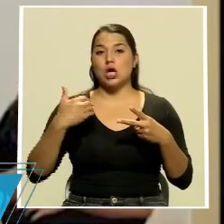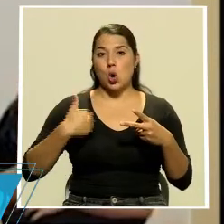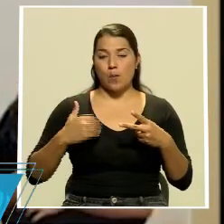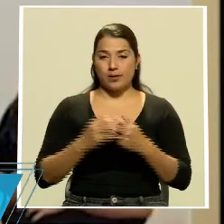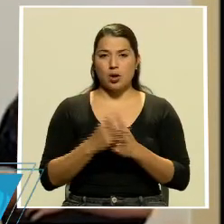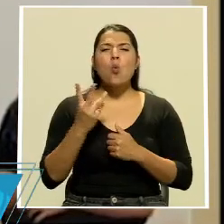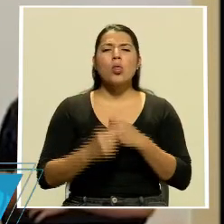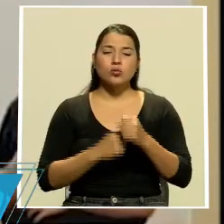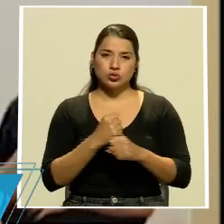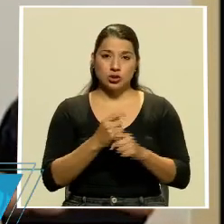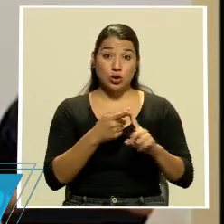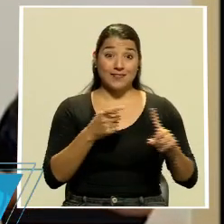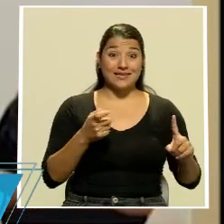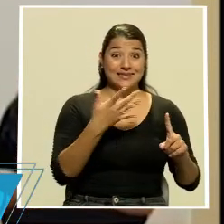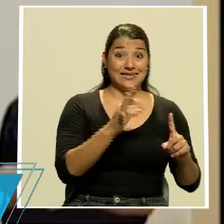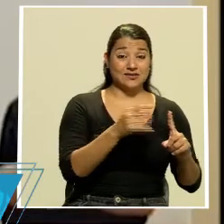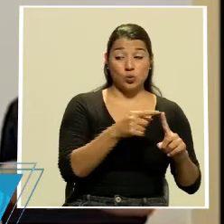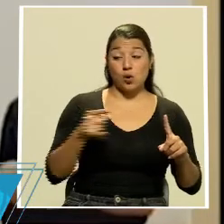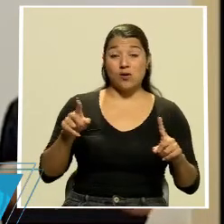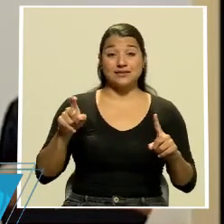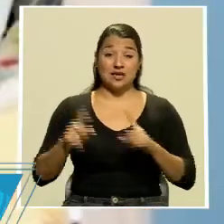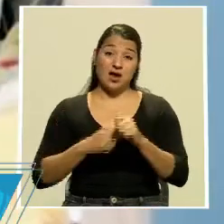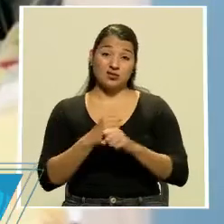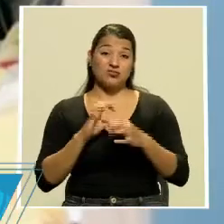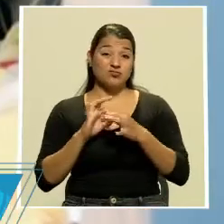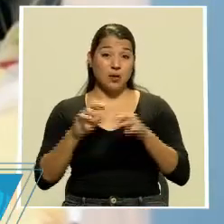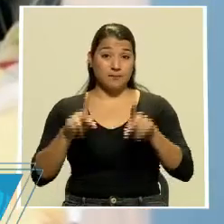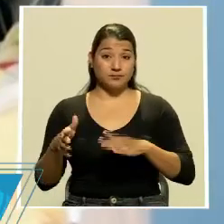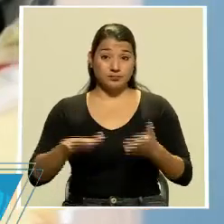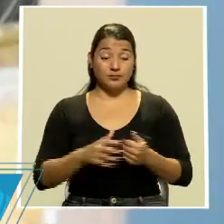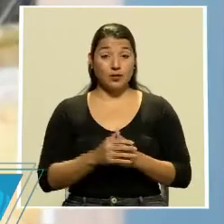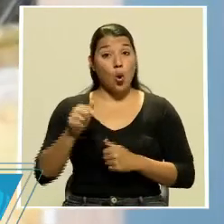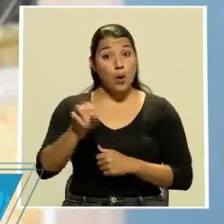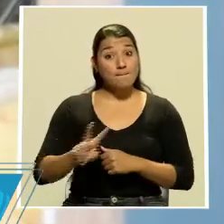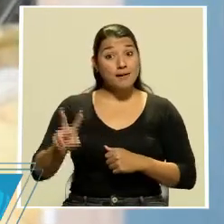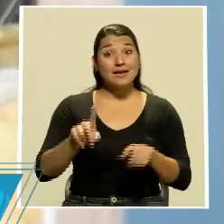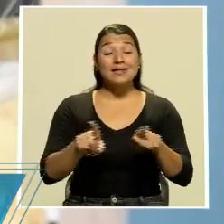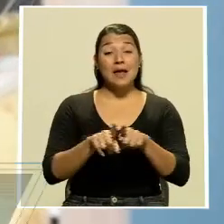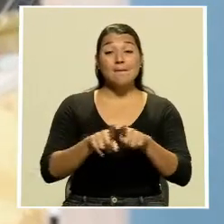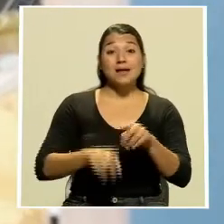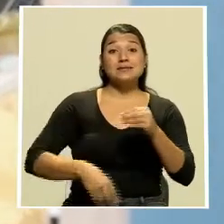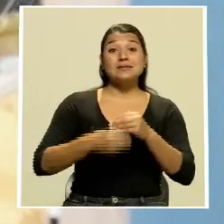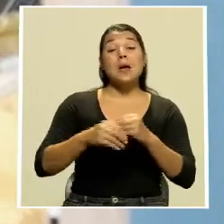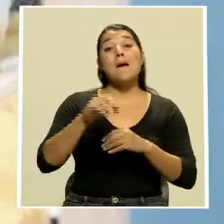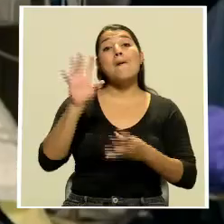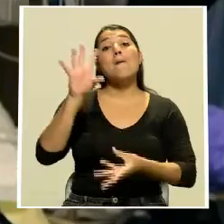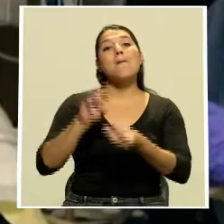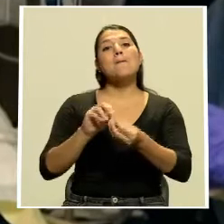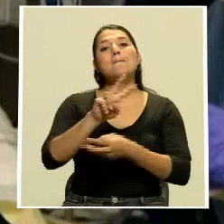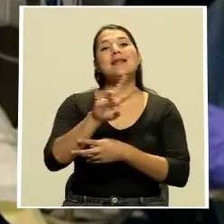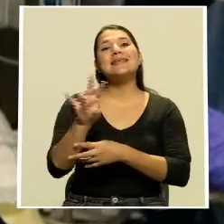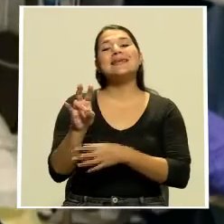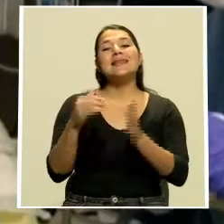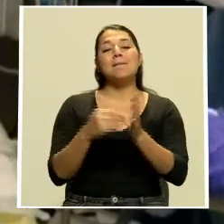con un rango de edad que va desde los 19 hasta los 100 años. Para este viernes también se contabilizaron 27.023 personas